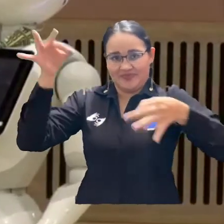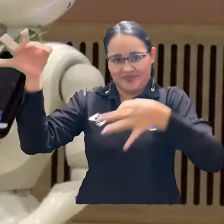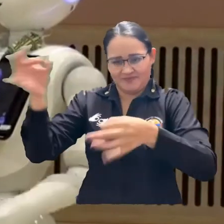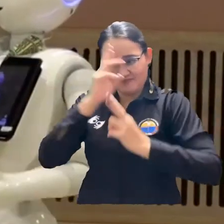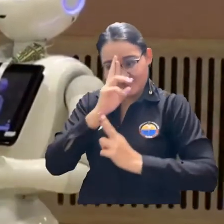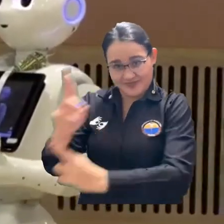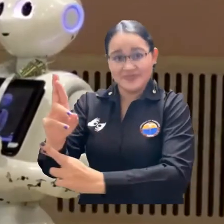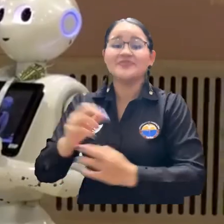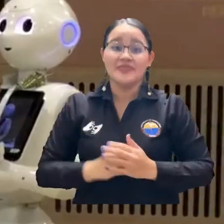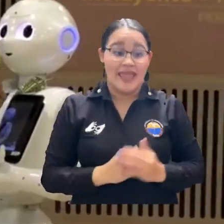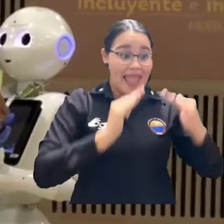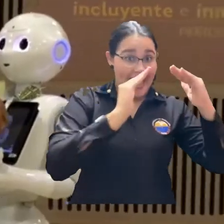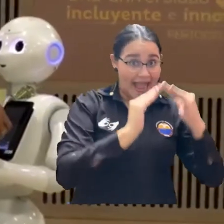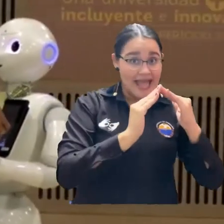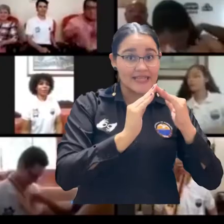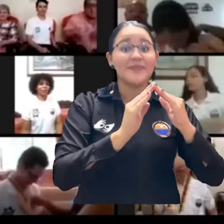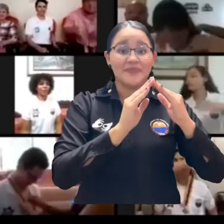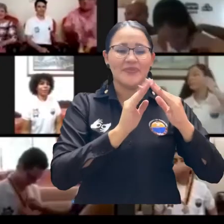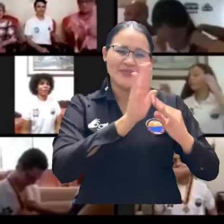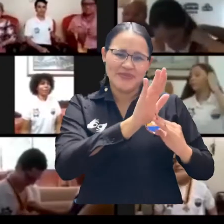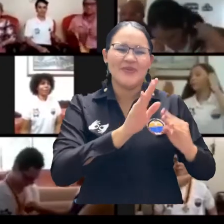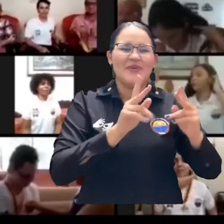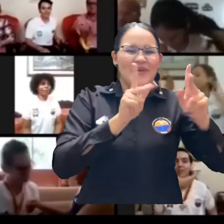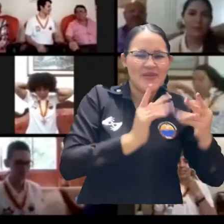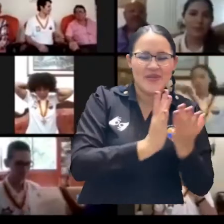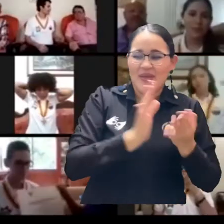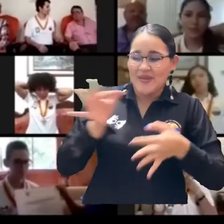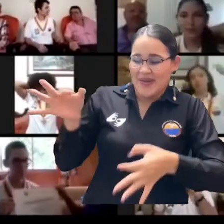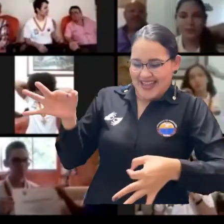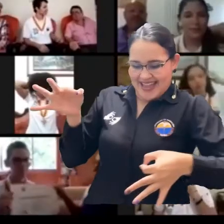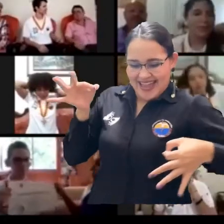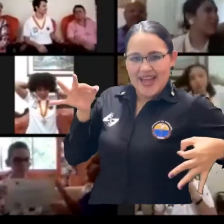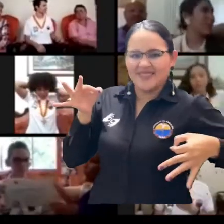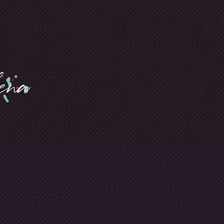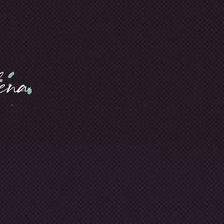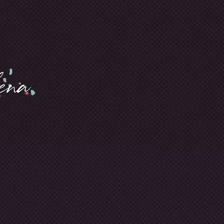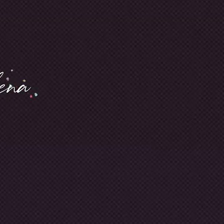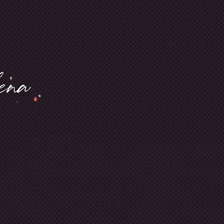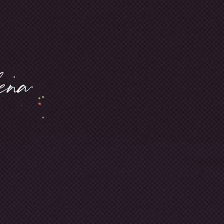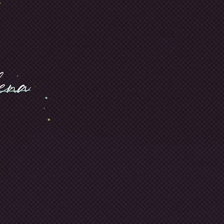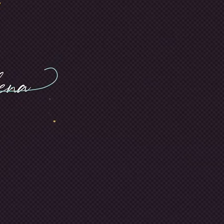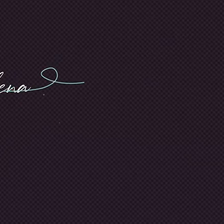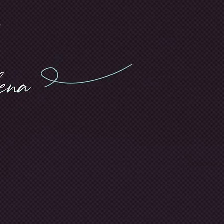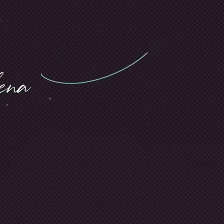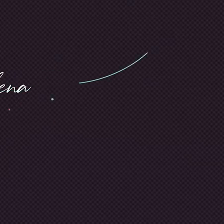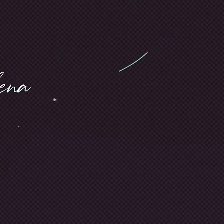representación de los jóvenes estos en sus hogares les recibían de manos de sus padres el